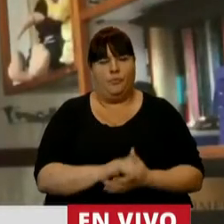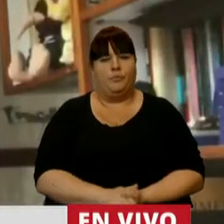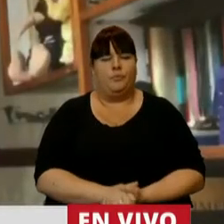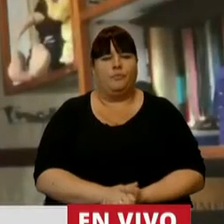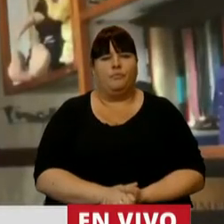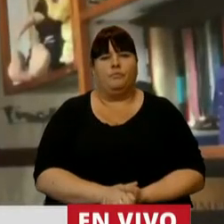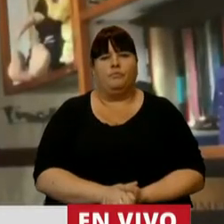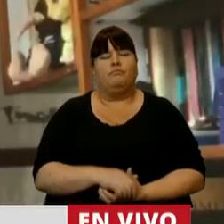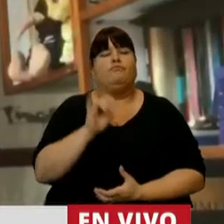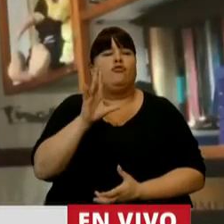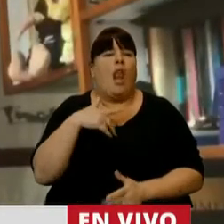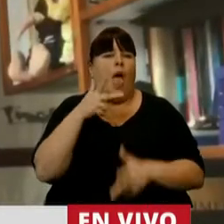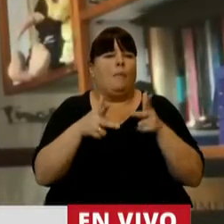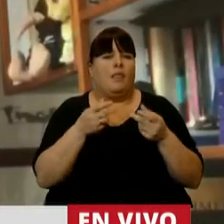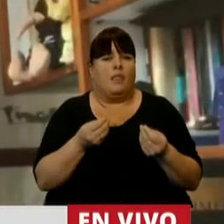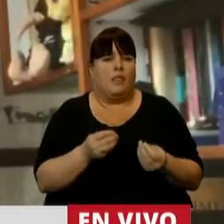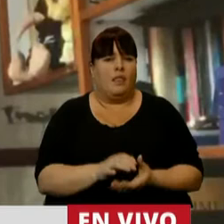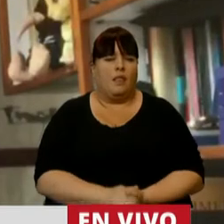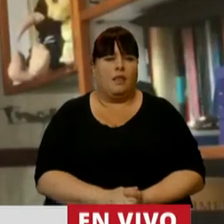Simplemente decir que